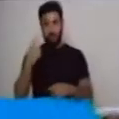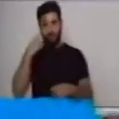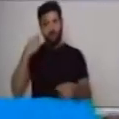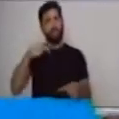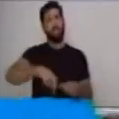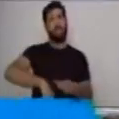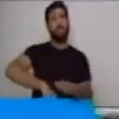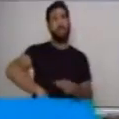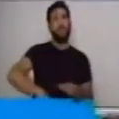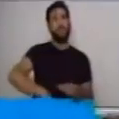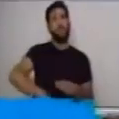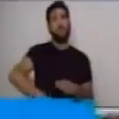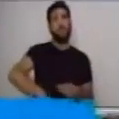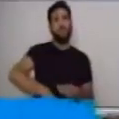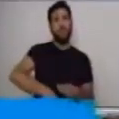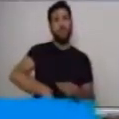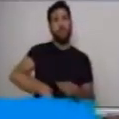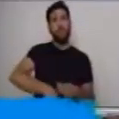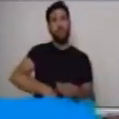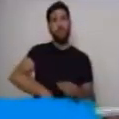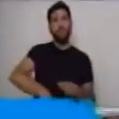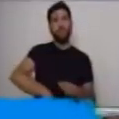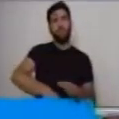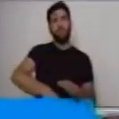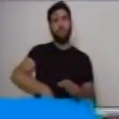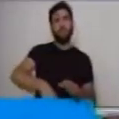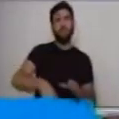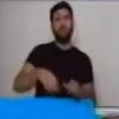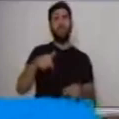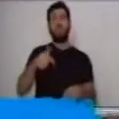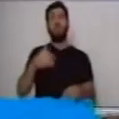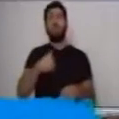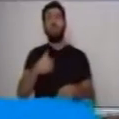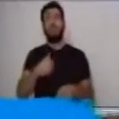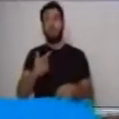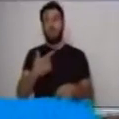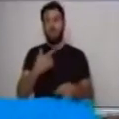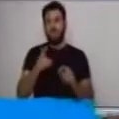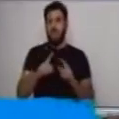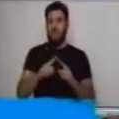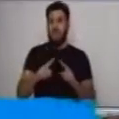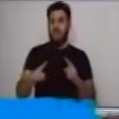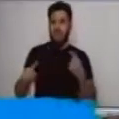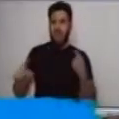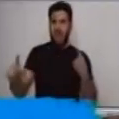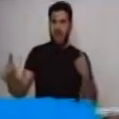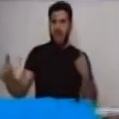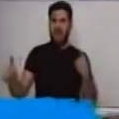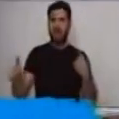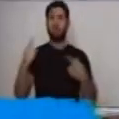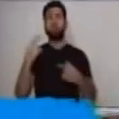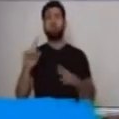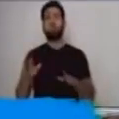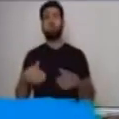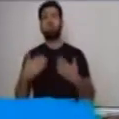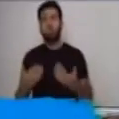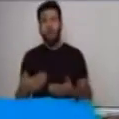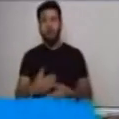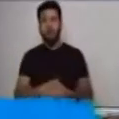El siguiente objeto es un objeto alargado y nos ayuda